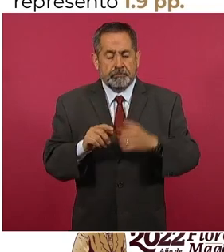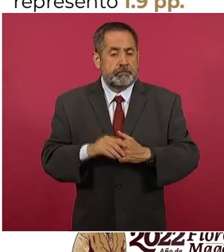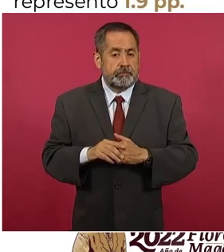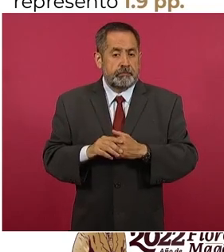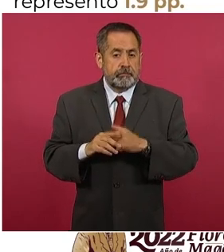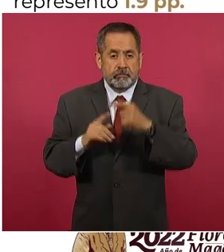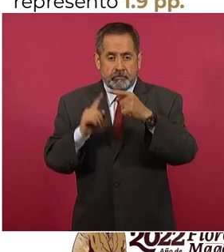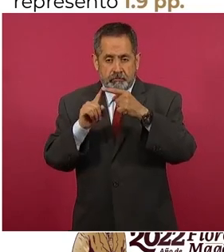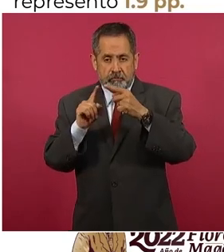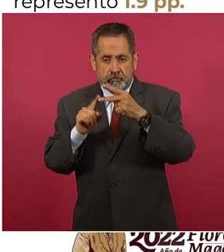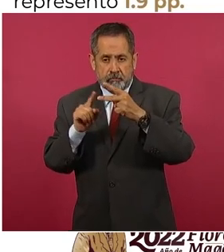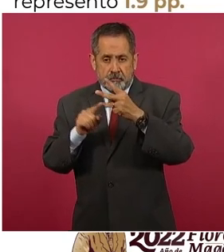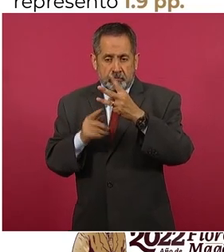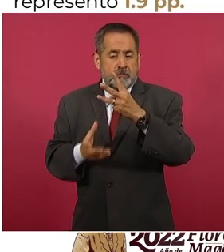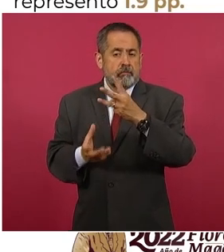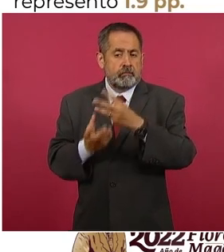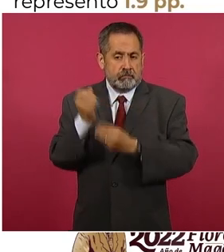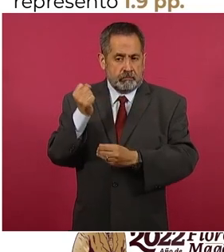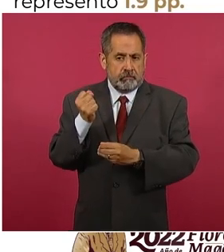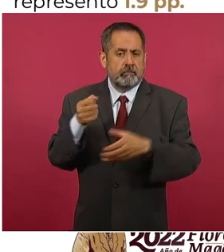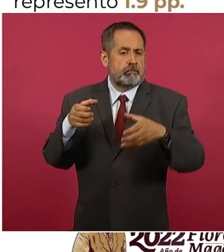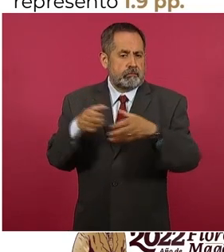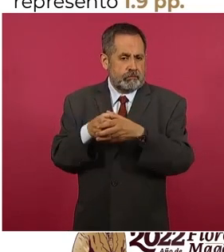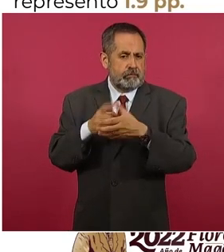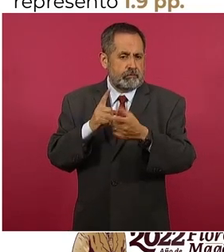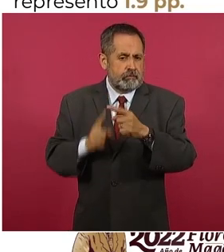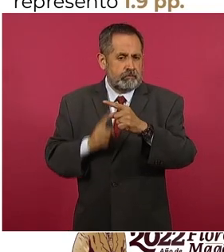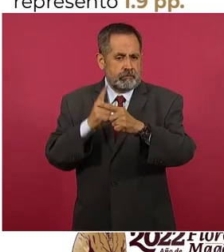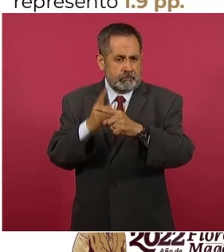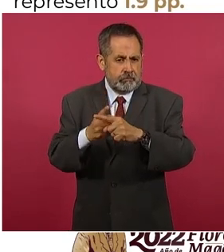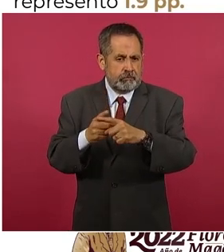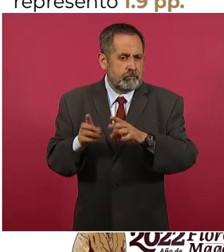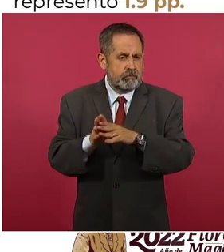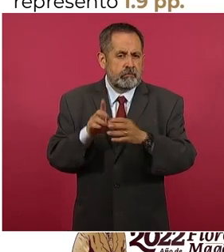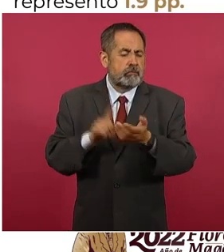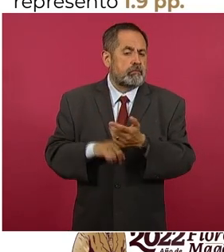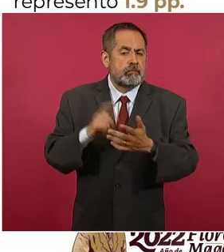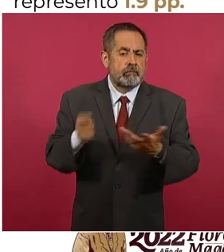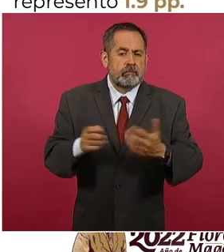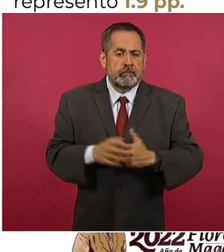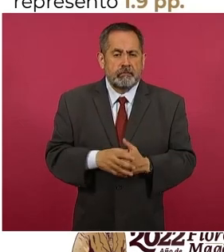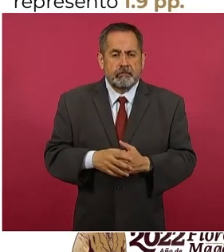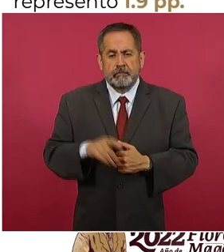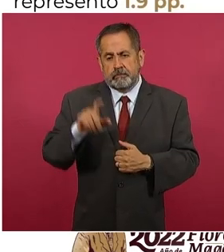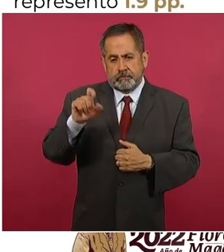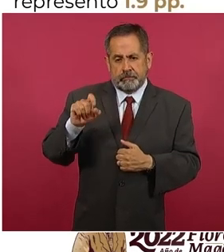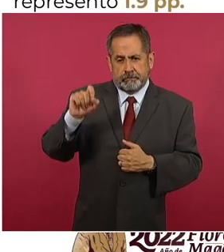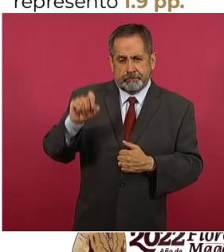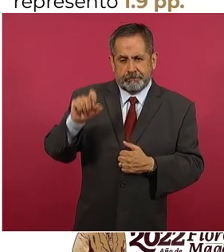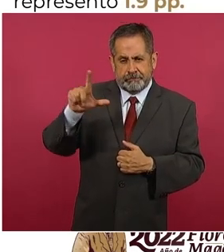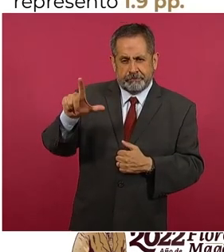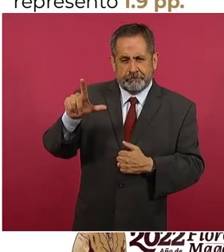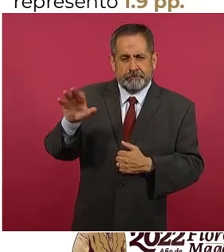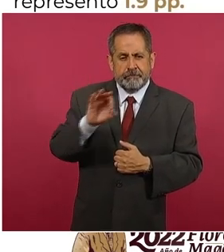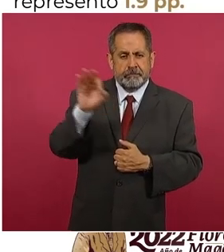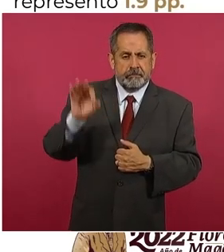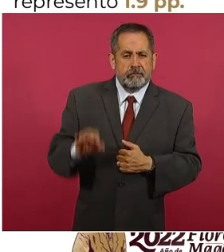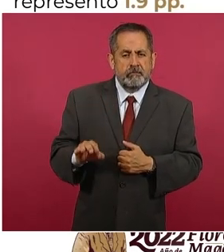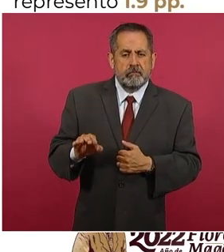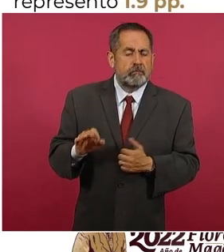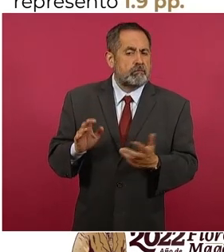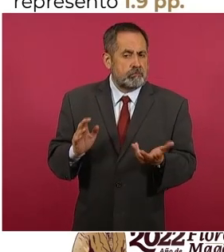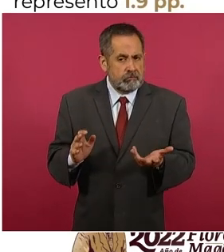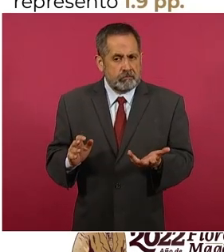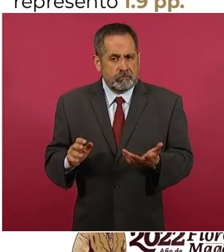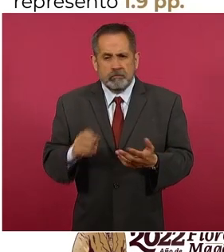suma de estas tres contribuciones al índice son 27 por ciento, lo